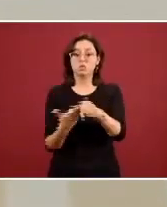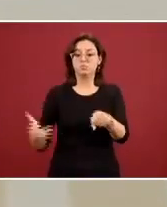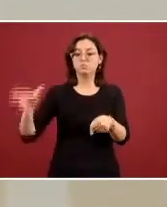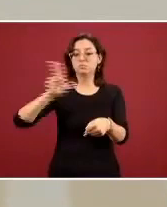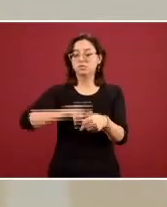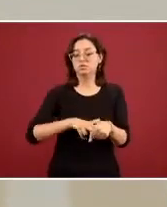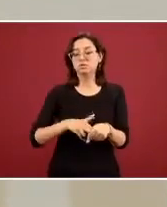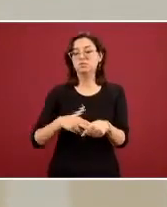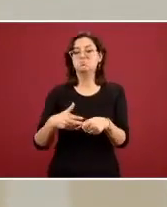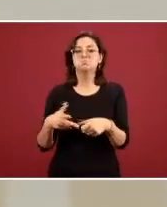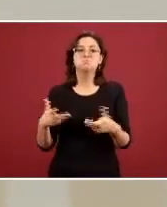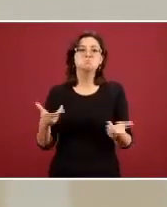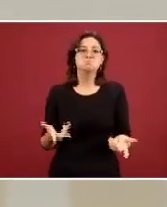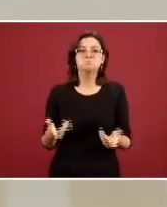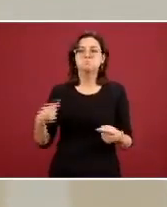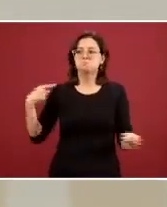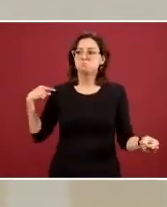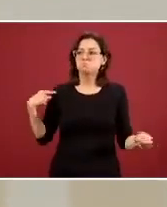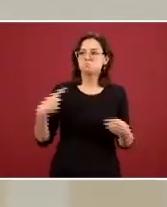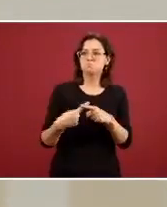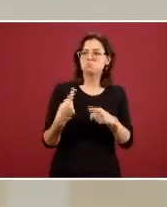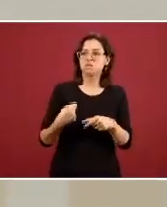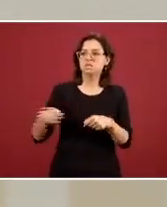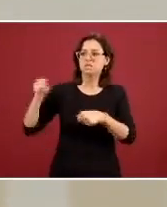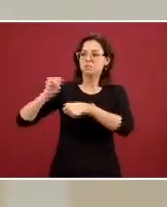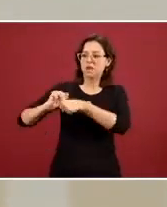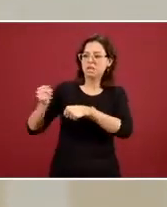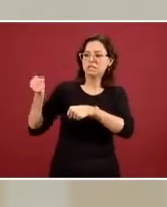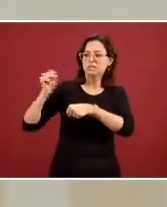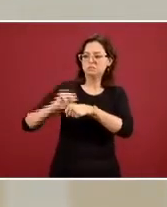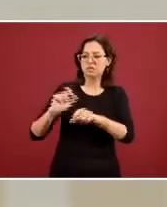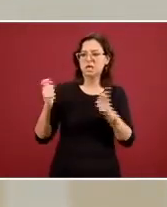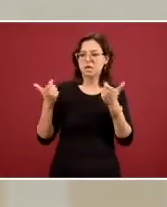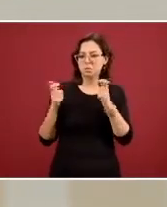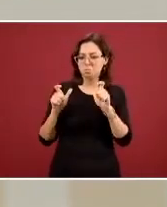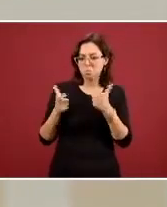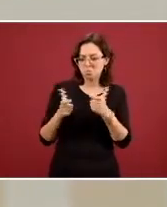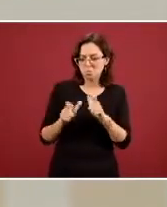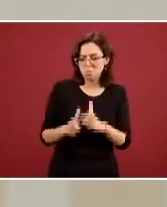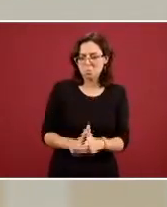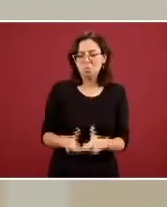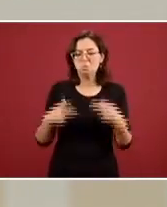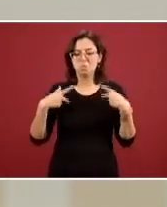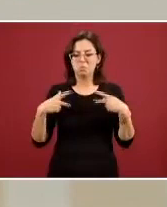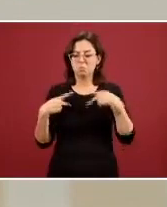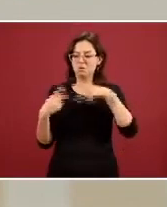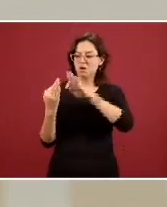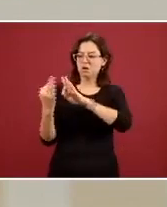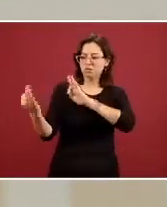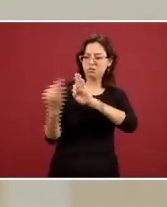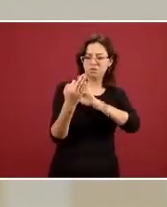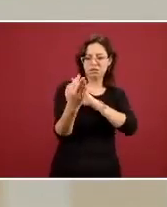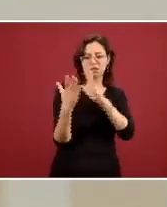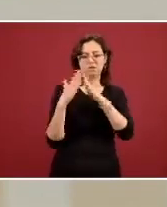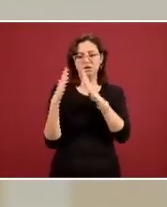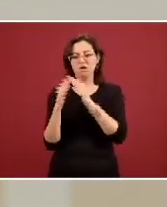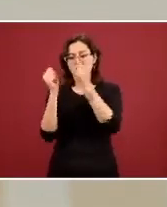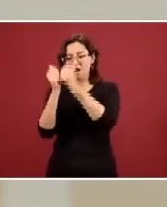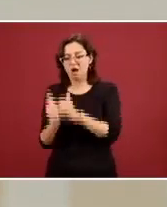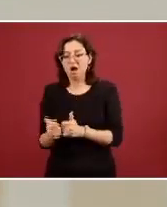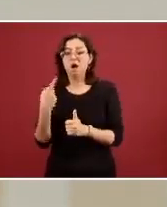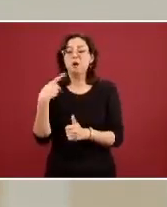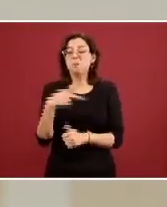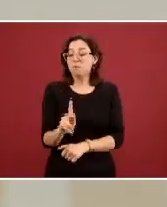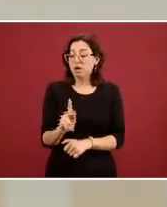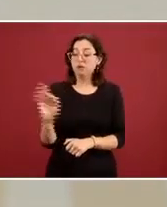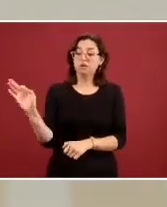realidad en las primeras semanas disminuyó un poquito toda vez que hubo la sana distancia y quedate en casa sin embargo estamos